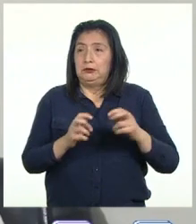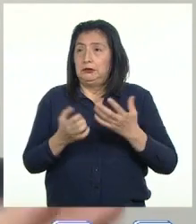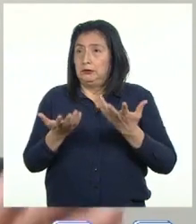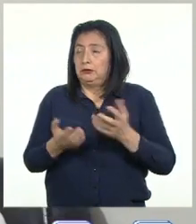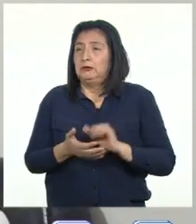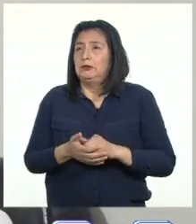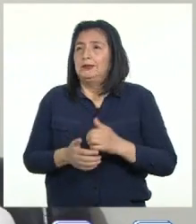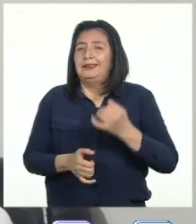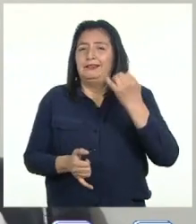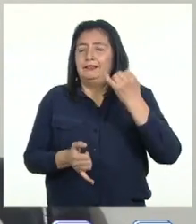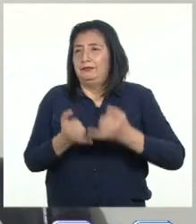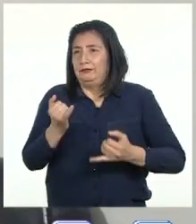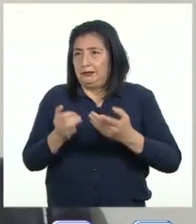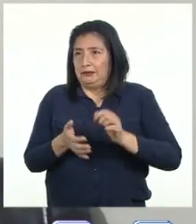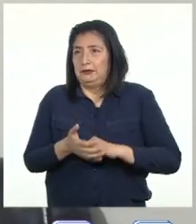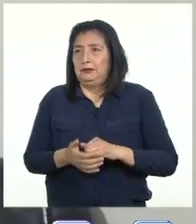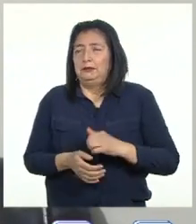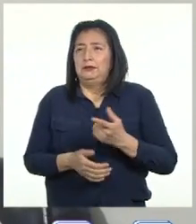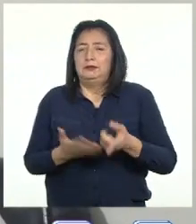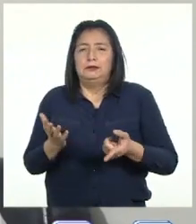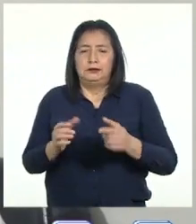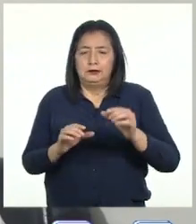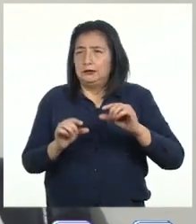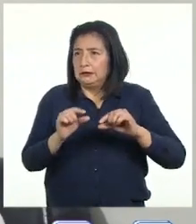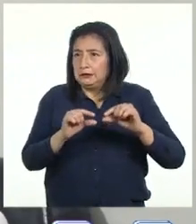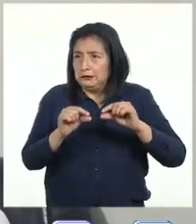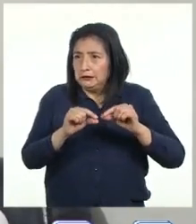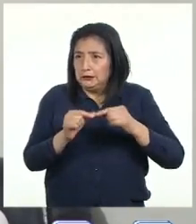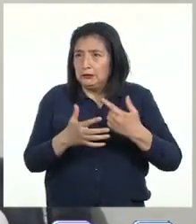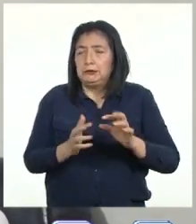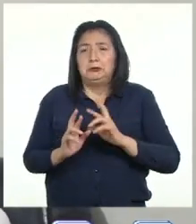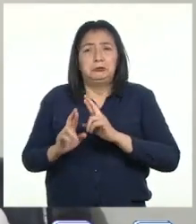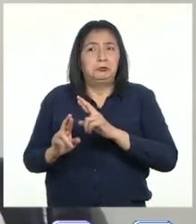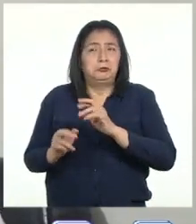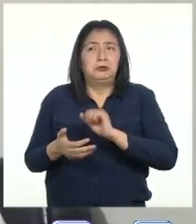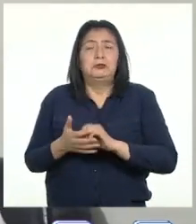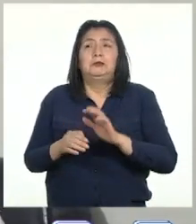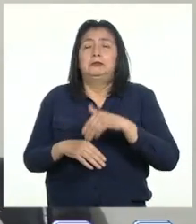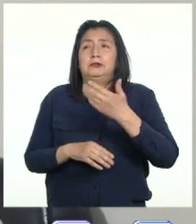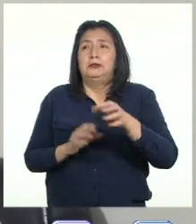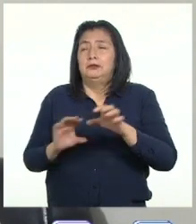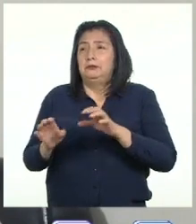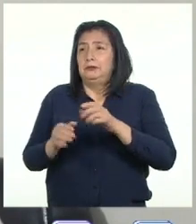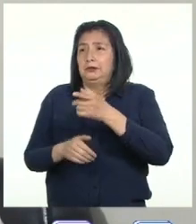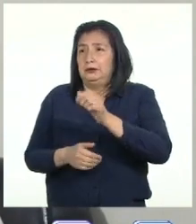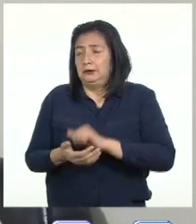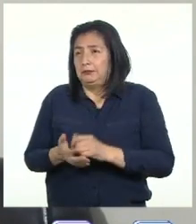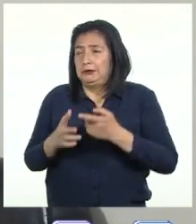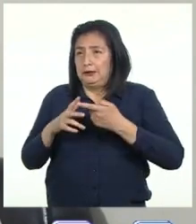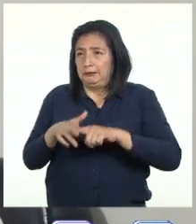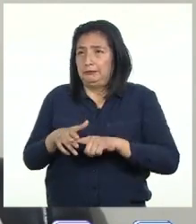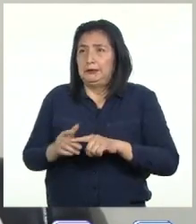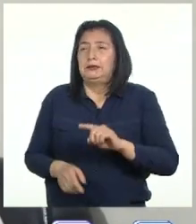encuentra en la etapa final de la fase preclínica Con los resultados obtenidos, se va a armar el protocolo para iniciar la fase 1 en humanos